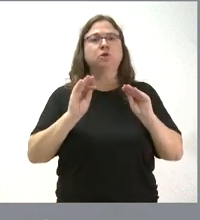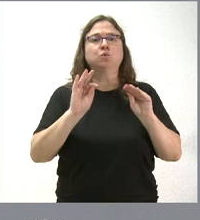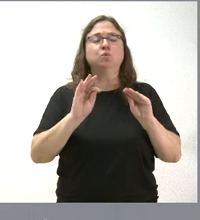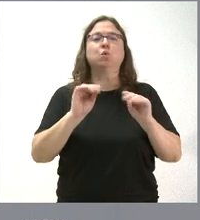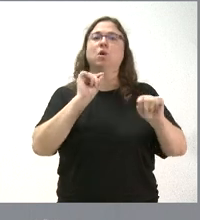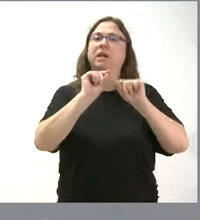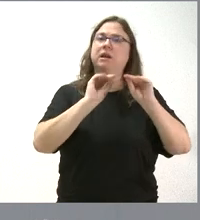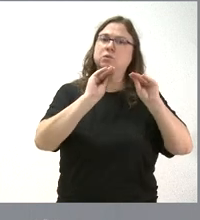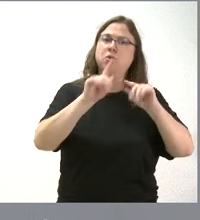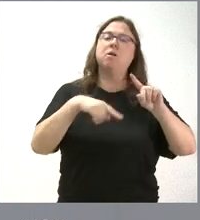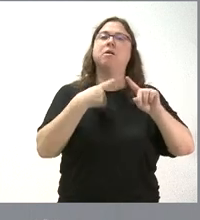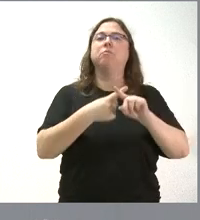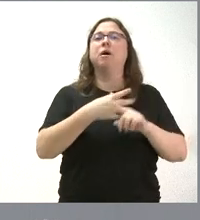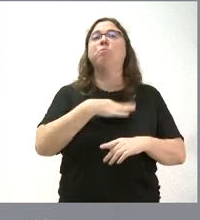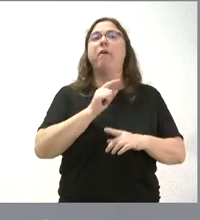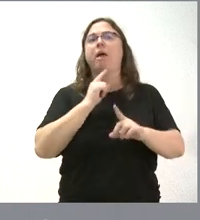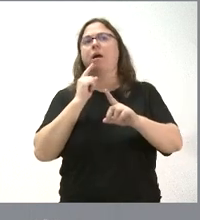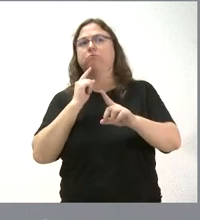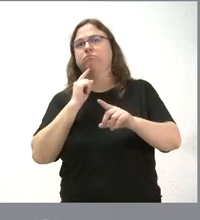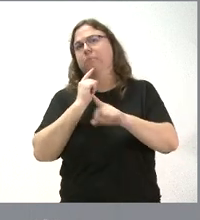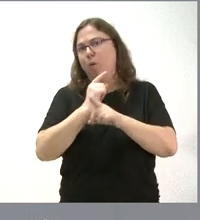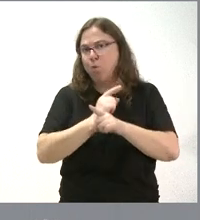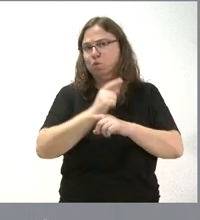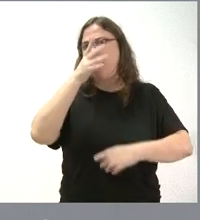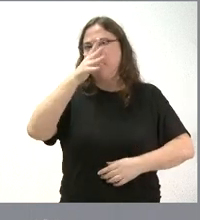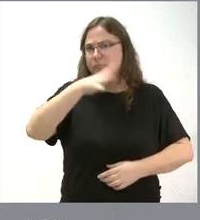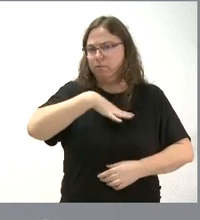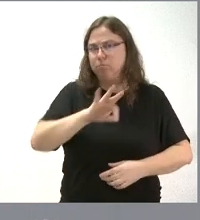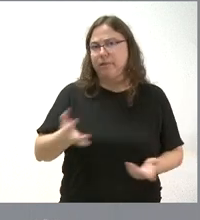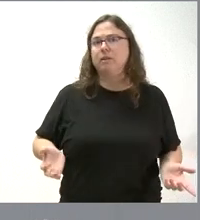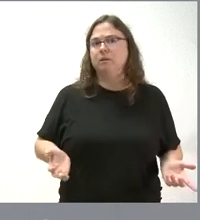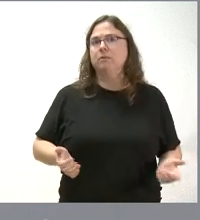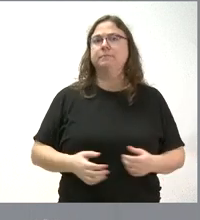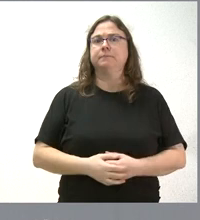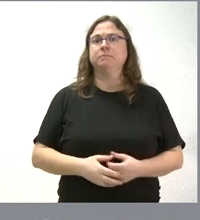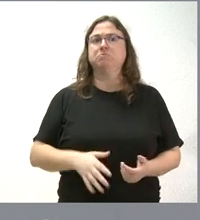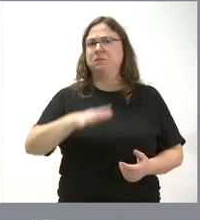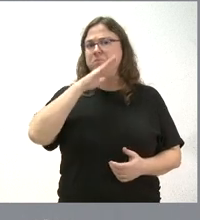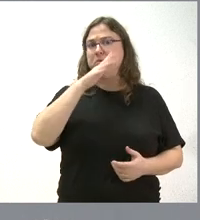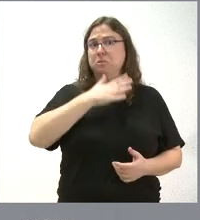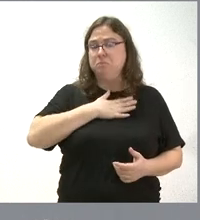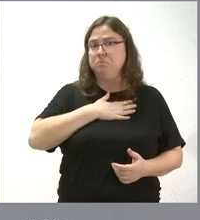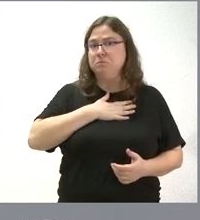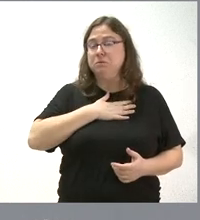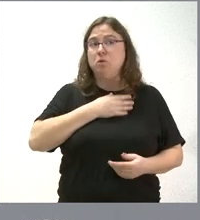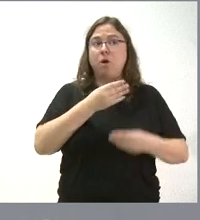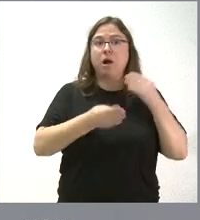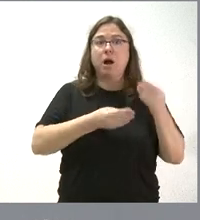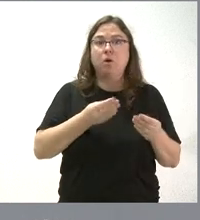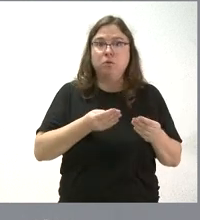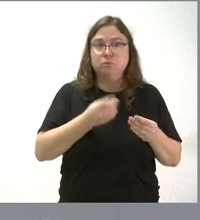a las críticas que hubiera, sino también a los posibles recursos y demandas judiciales que pudieran corresponder. por tanto, desde aquí, yo lo que hago es